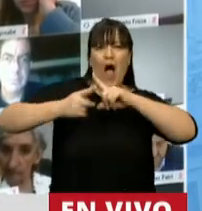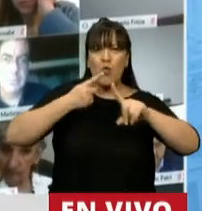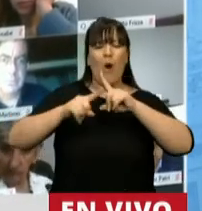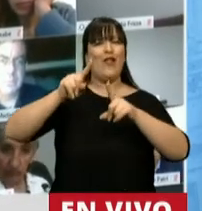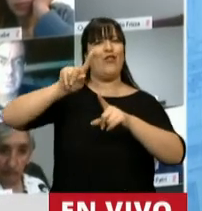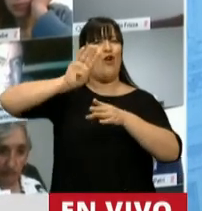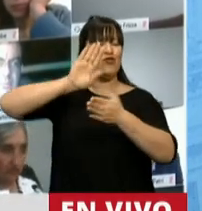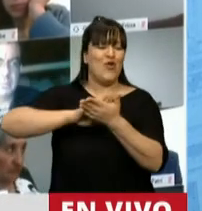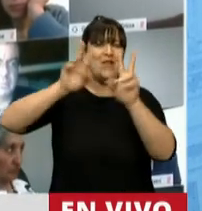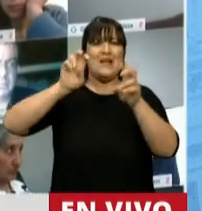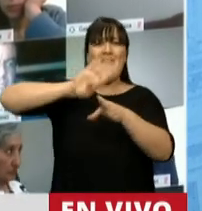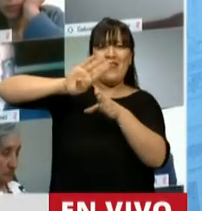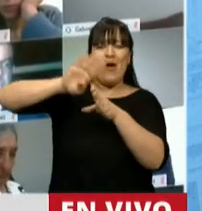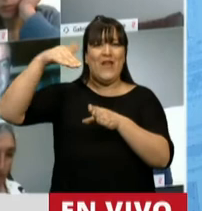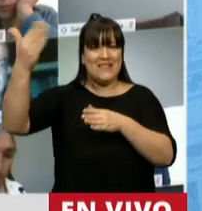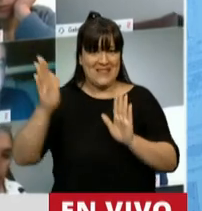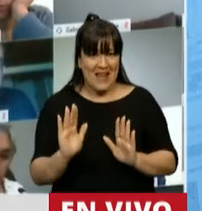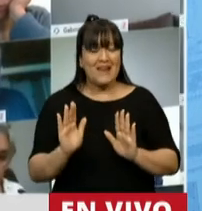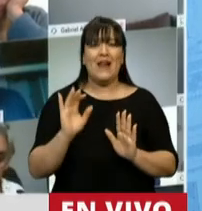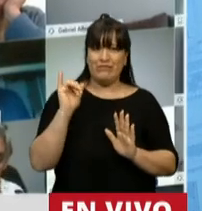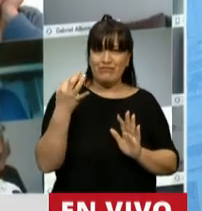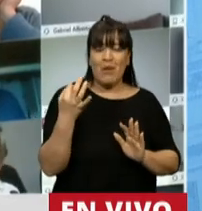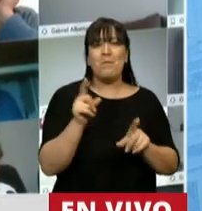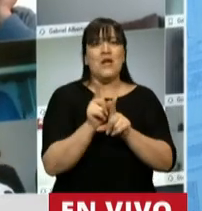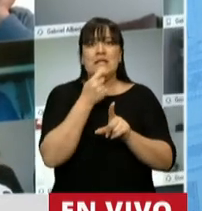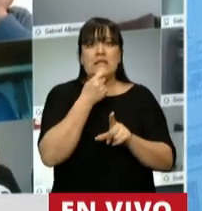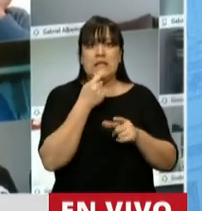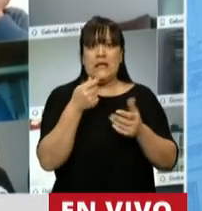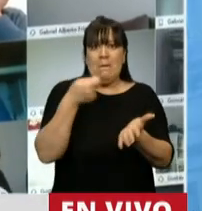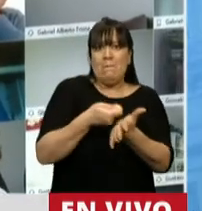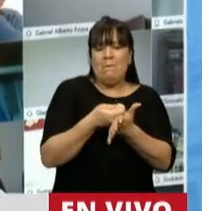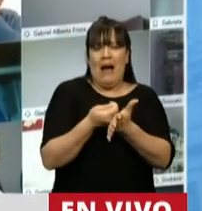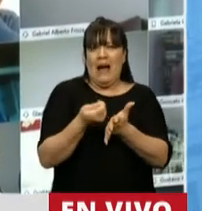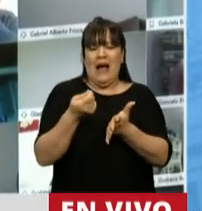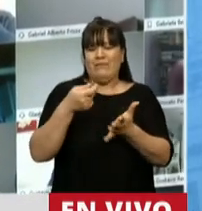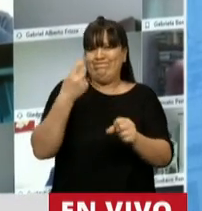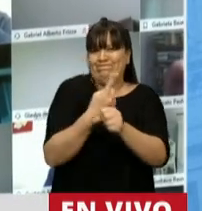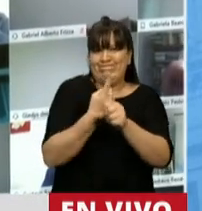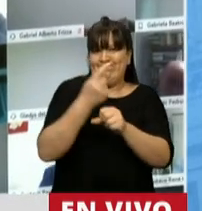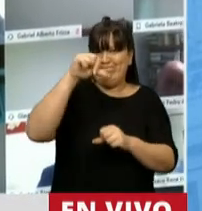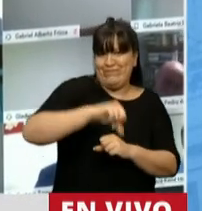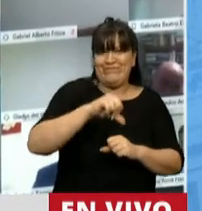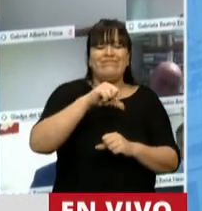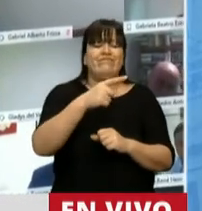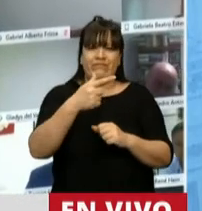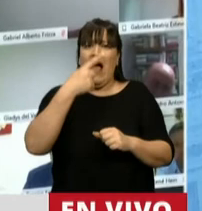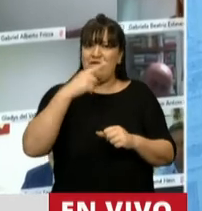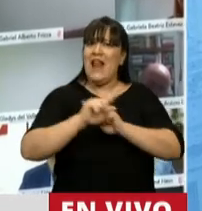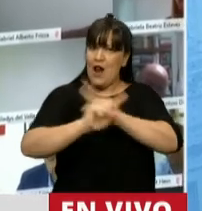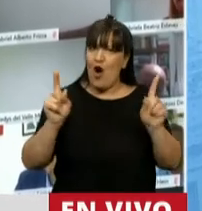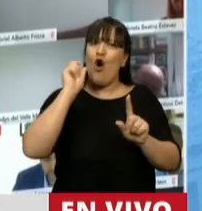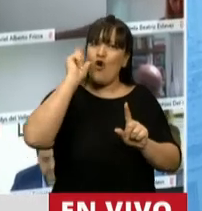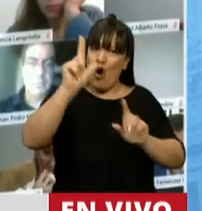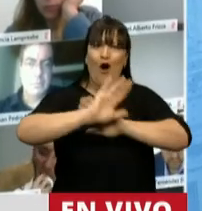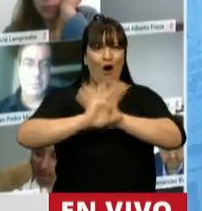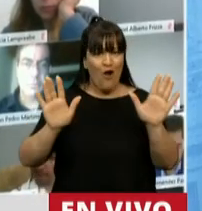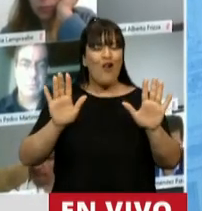argentinos. No iba a ser gratis si entrábamos en el deporte. No a haber más pobreza en la Argentina. El mundo conspiró de alguna manera